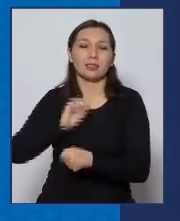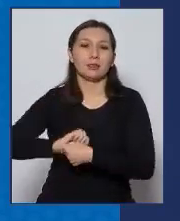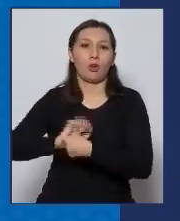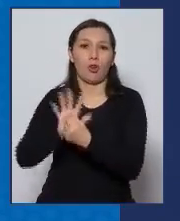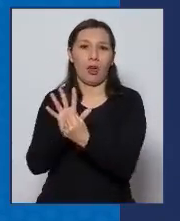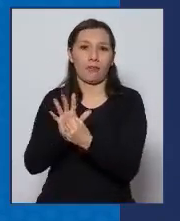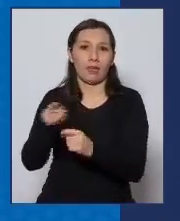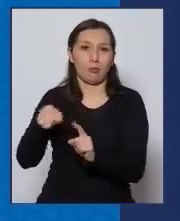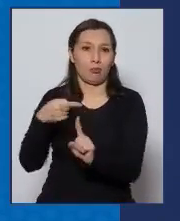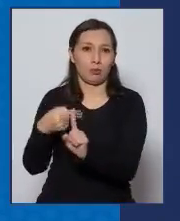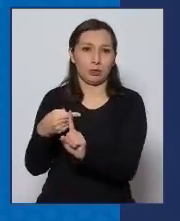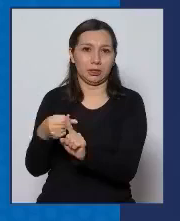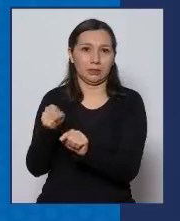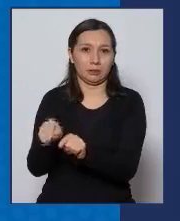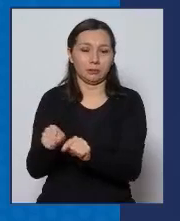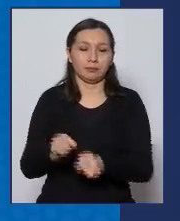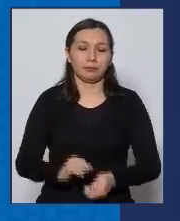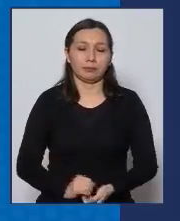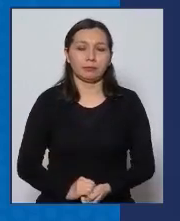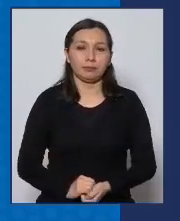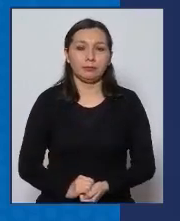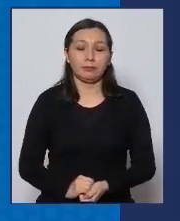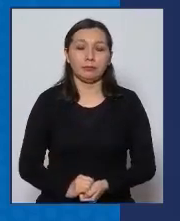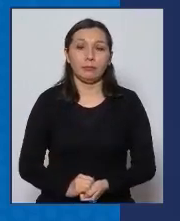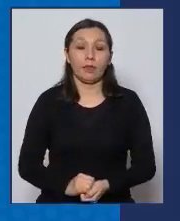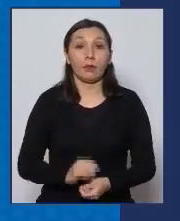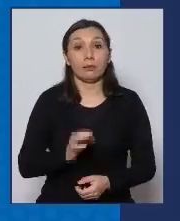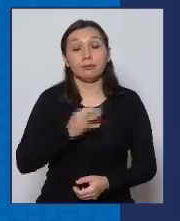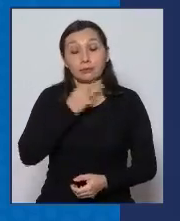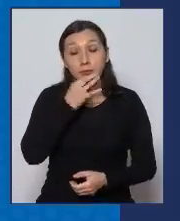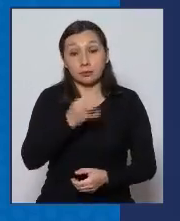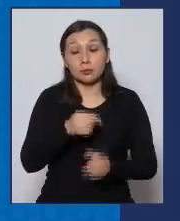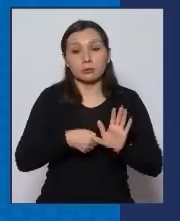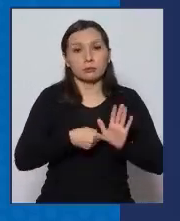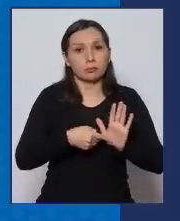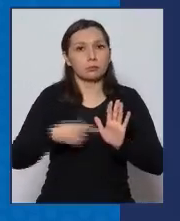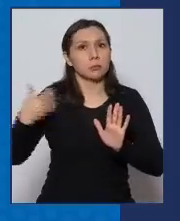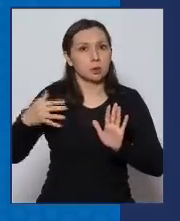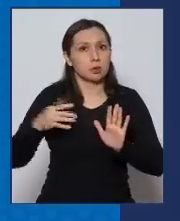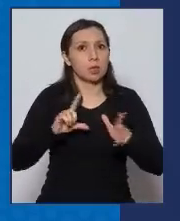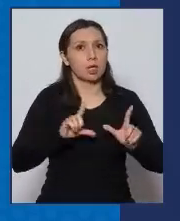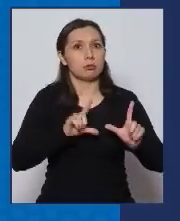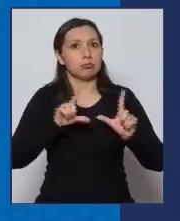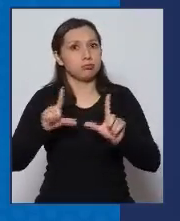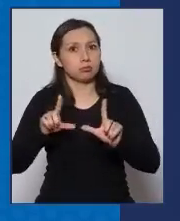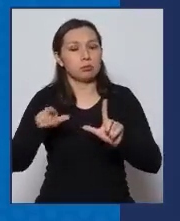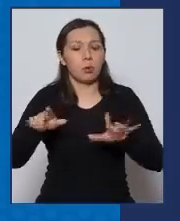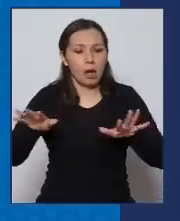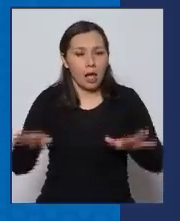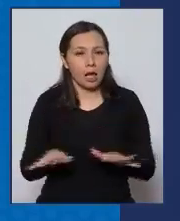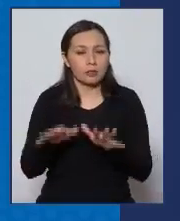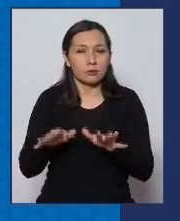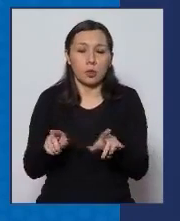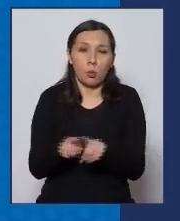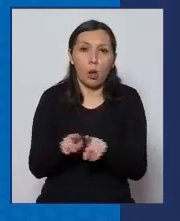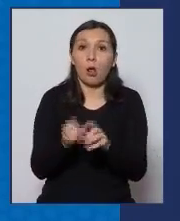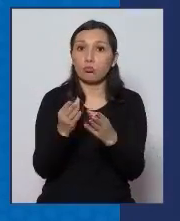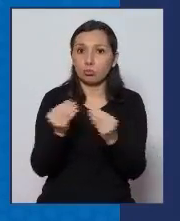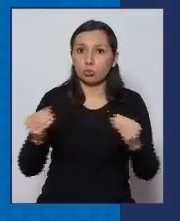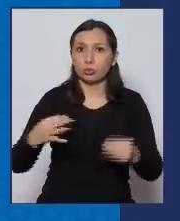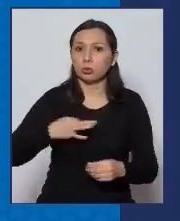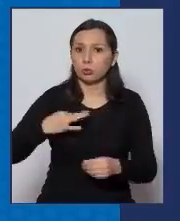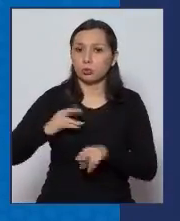aparecen positivas. Tengo que destacar, a propósito del esfuerzo que muchos